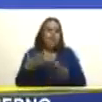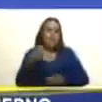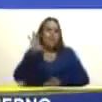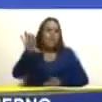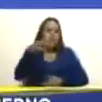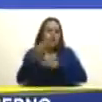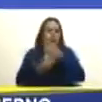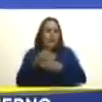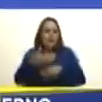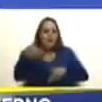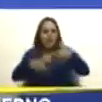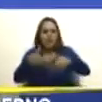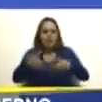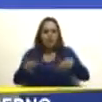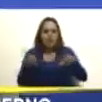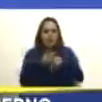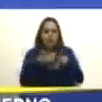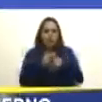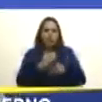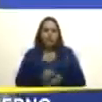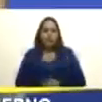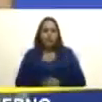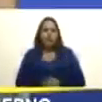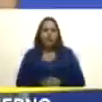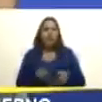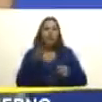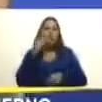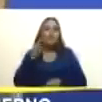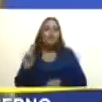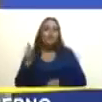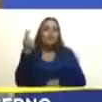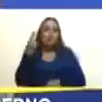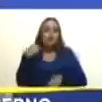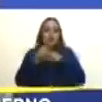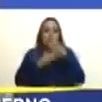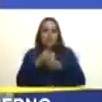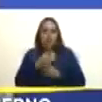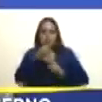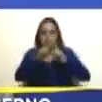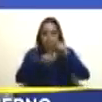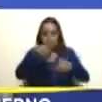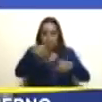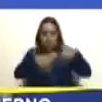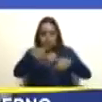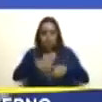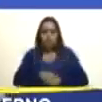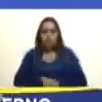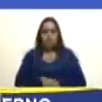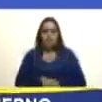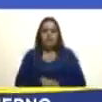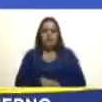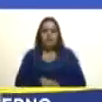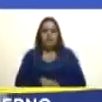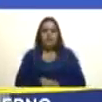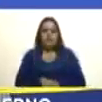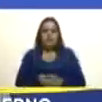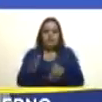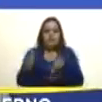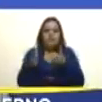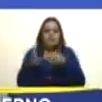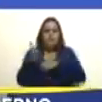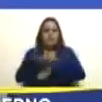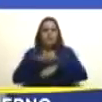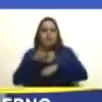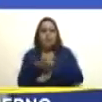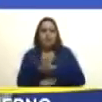hacen referéndum como Uruguay recientemente hizo un referéndum embajador que lo ganó el gobierno